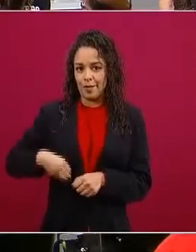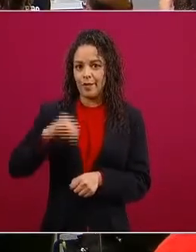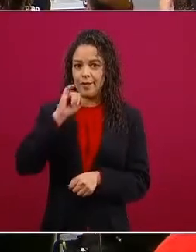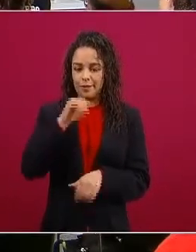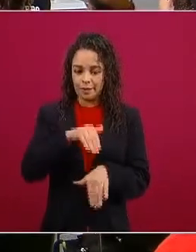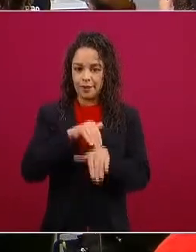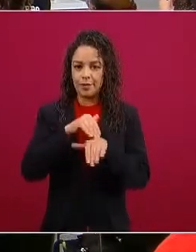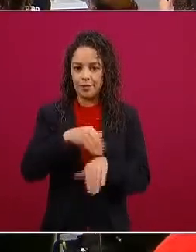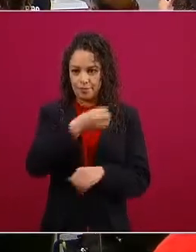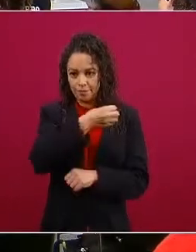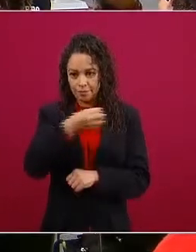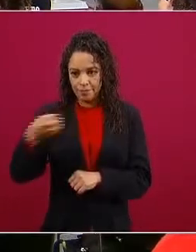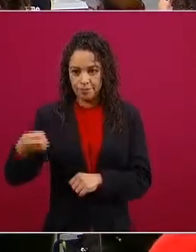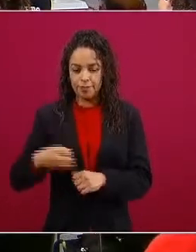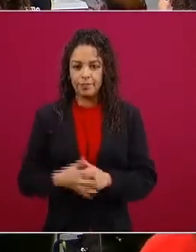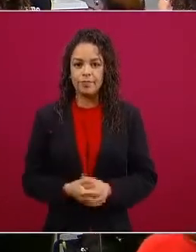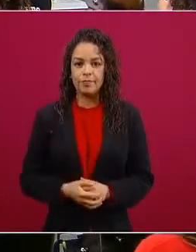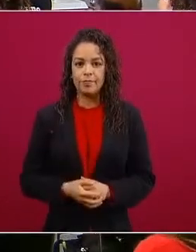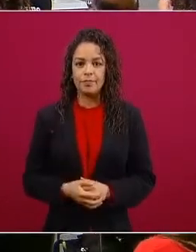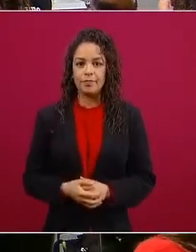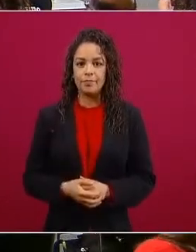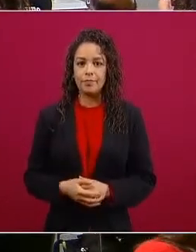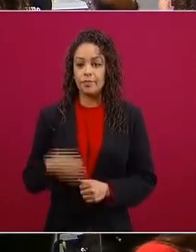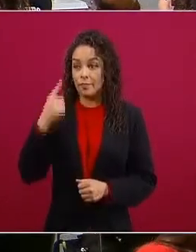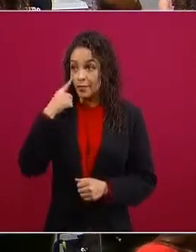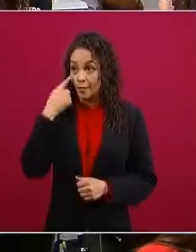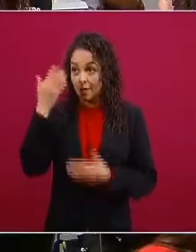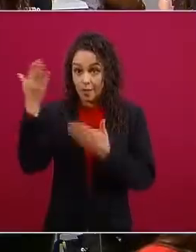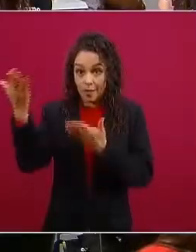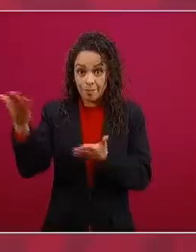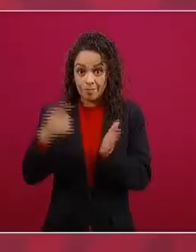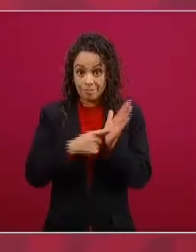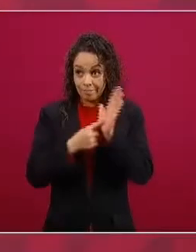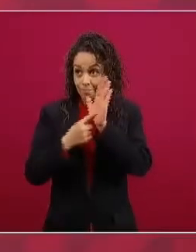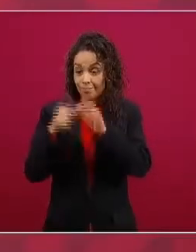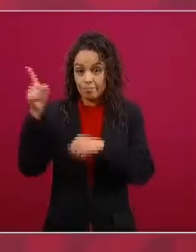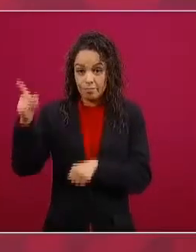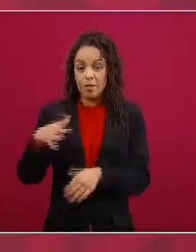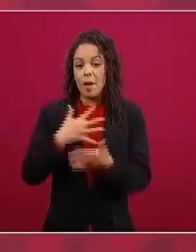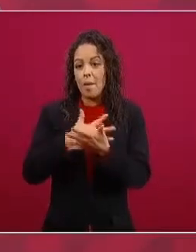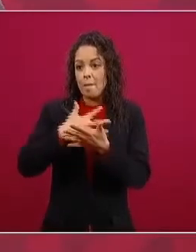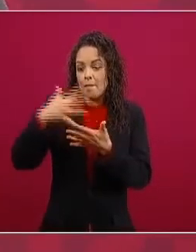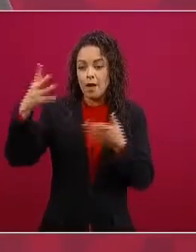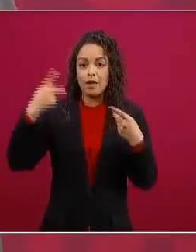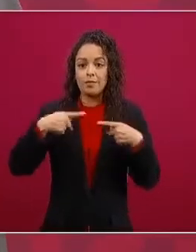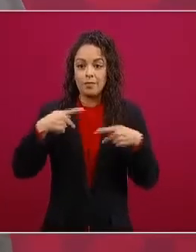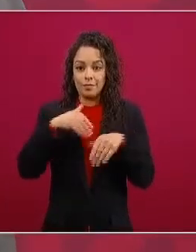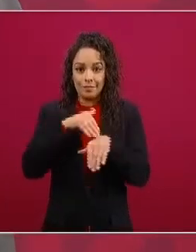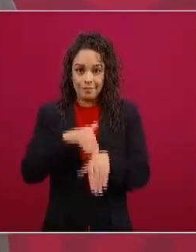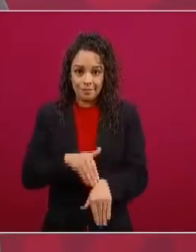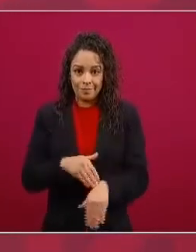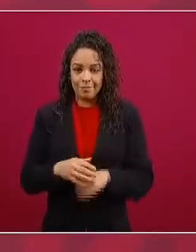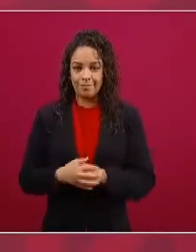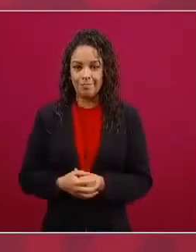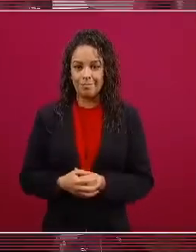las medidas ¿Ya ven cómo es la mayoría? ¿Cómo es la mayoría? Sí esto sí calienta